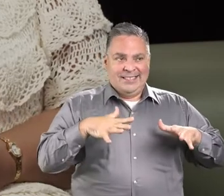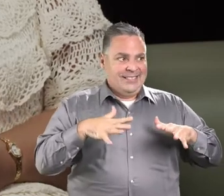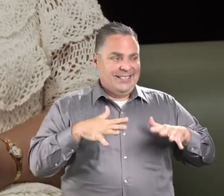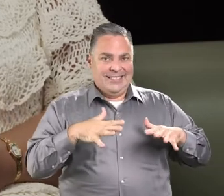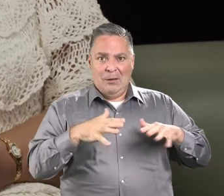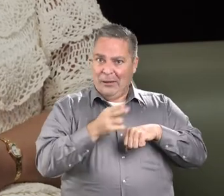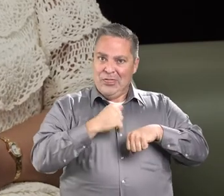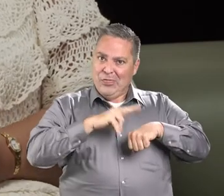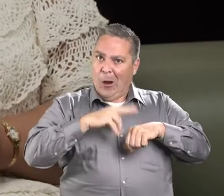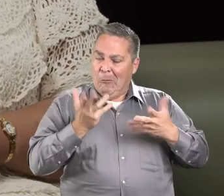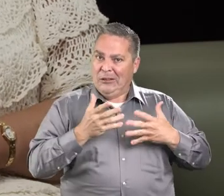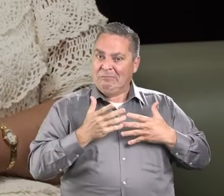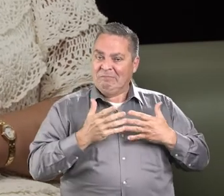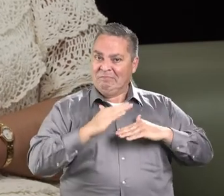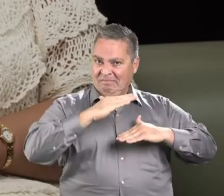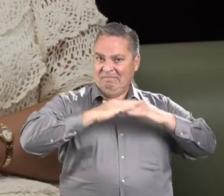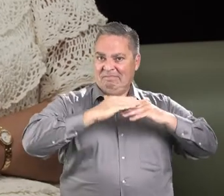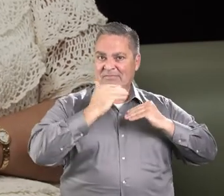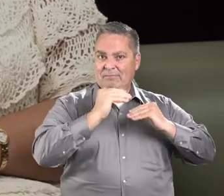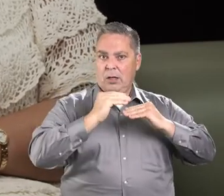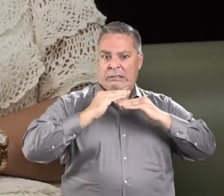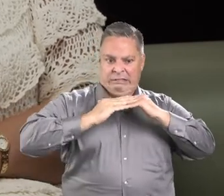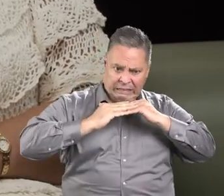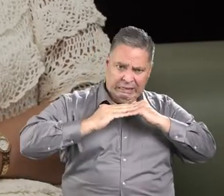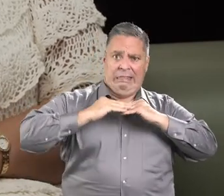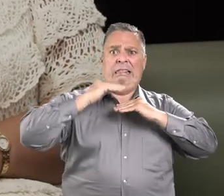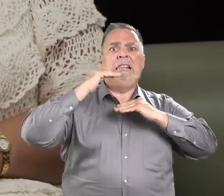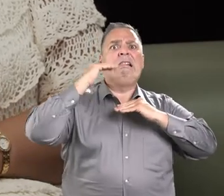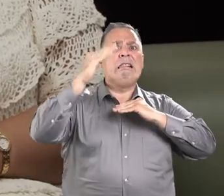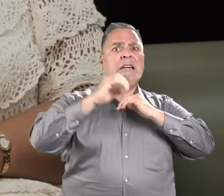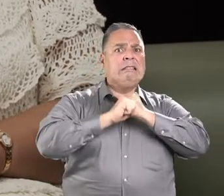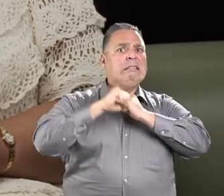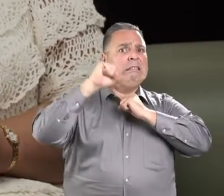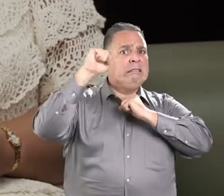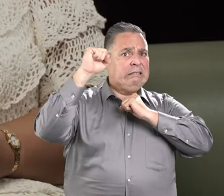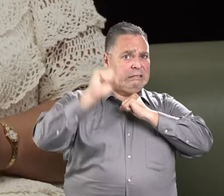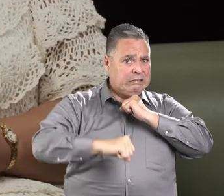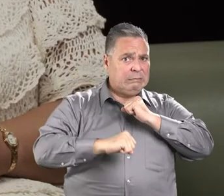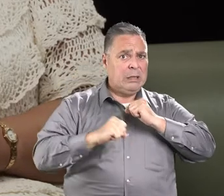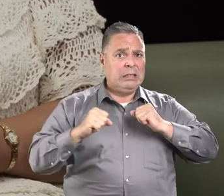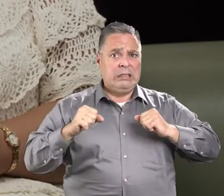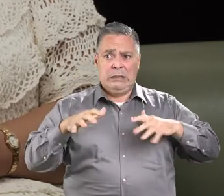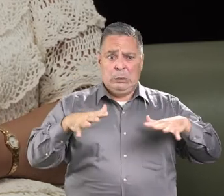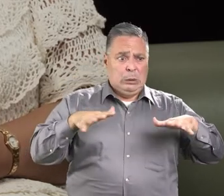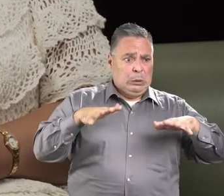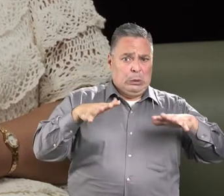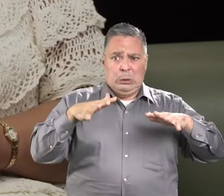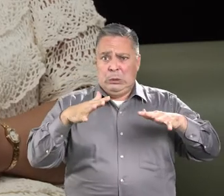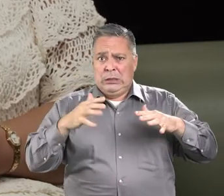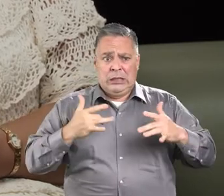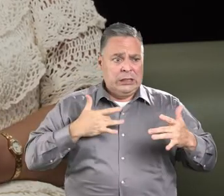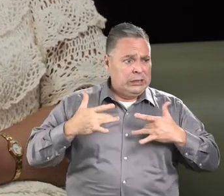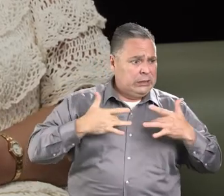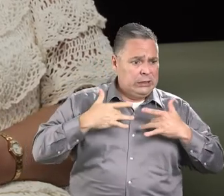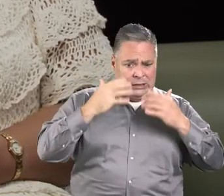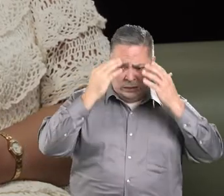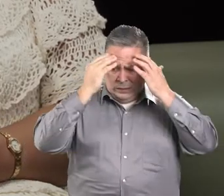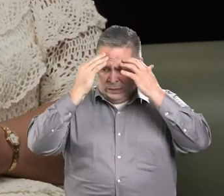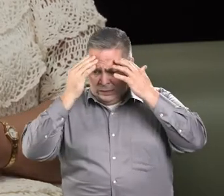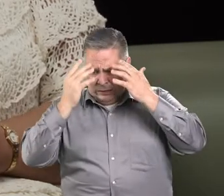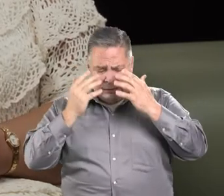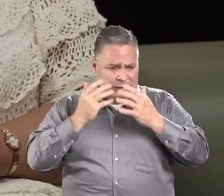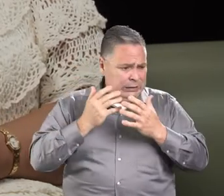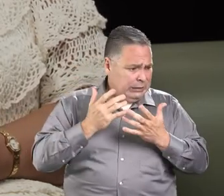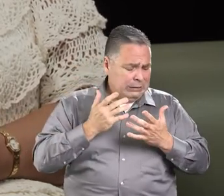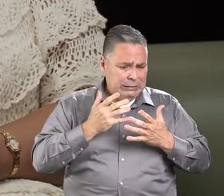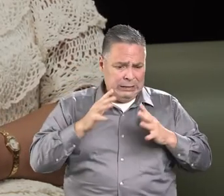dentro de los límites. Pero cuando se pasa fuera de los límites ya tenemos una ansiedad patológica que nos incapacita,